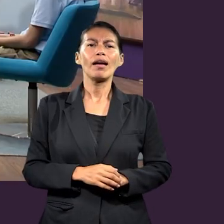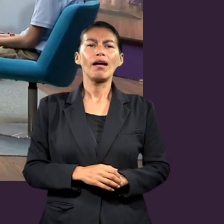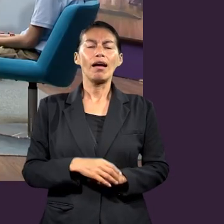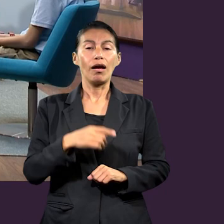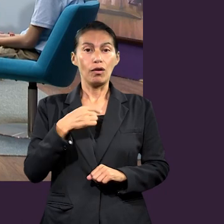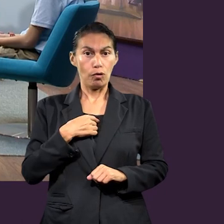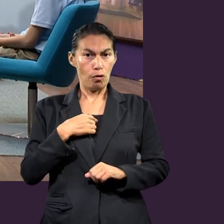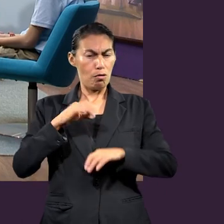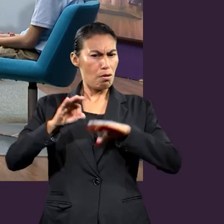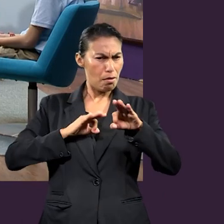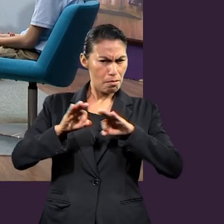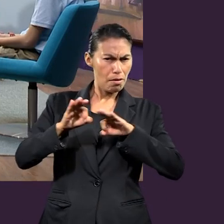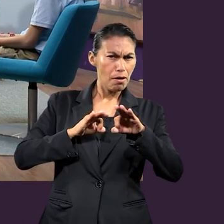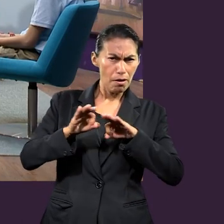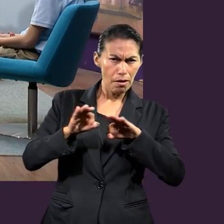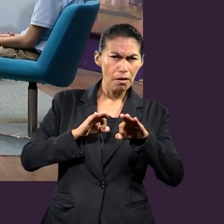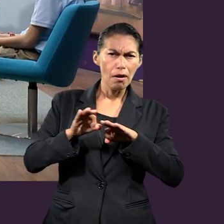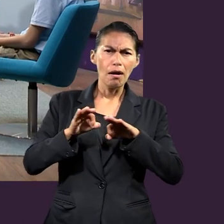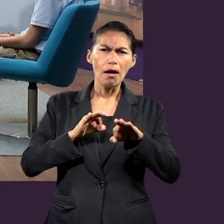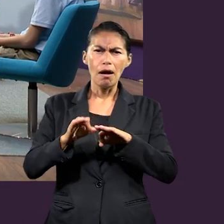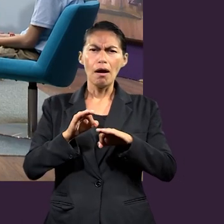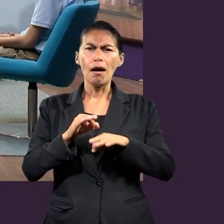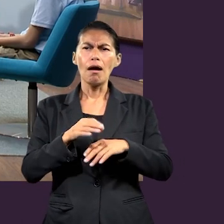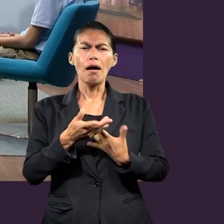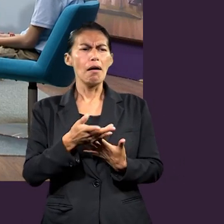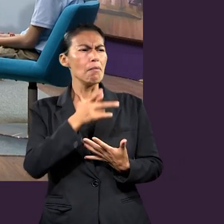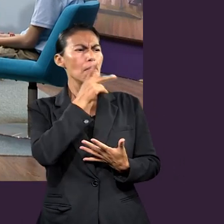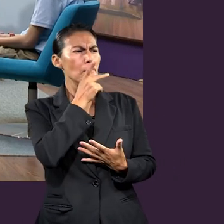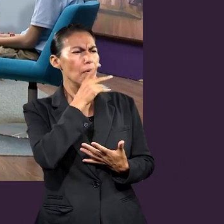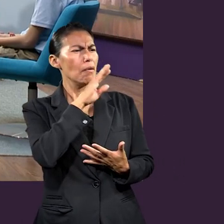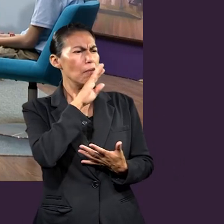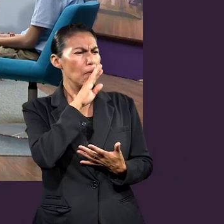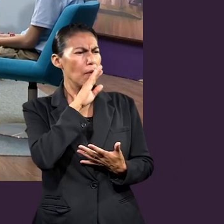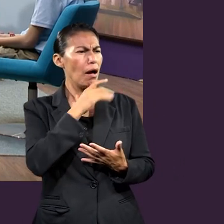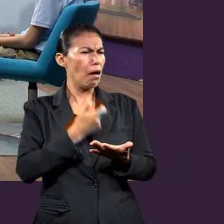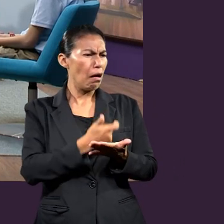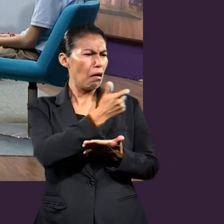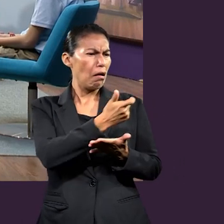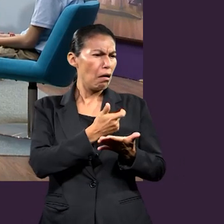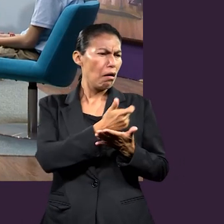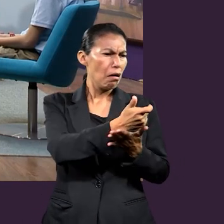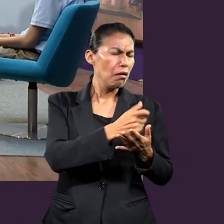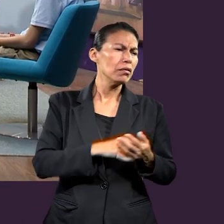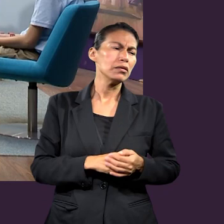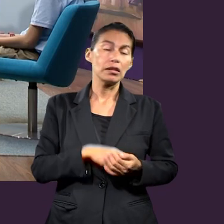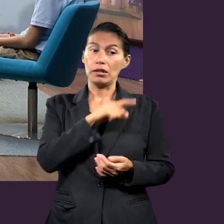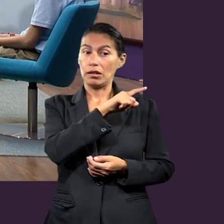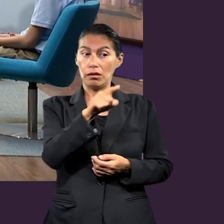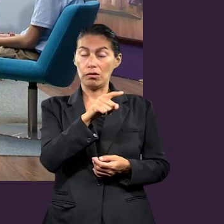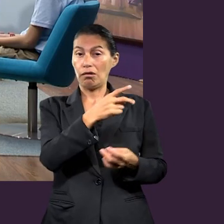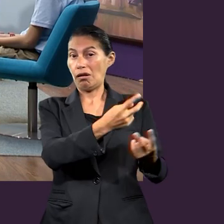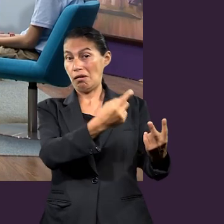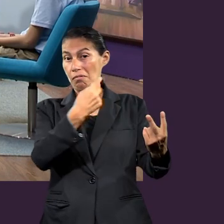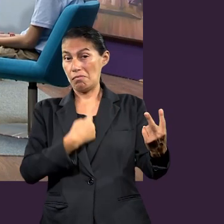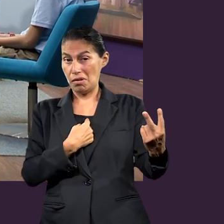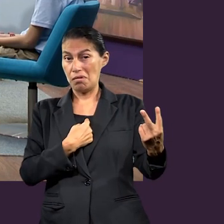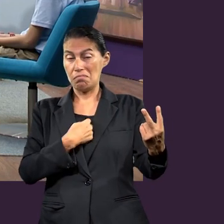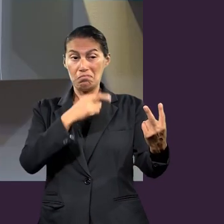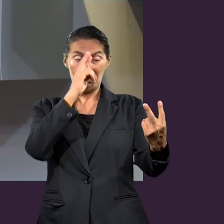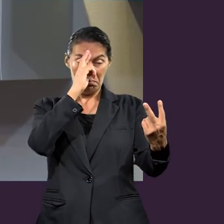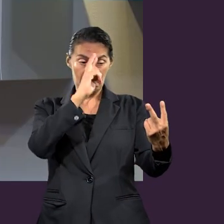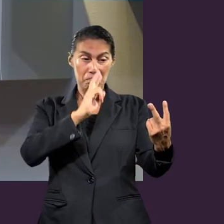Ya voy a empezar a trabajar, voy a apoyarles en casa y me van a tener que respetar.